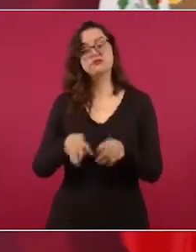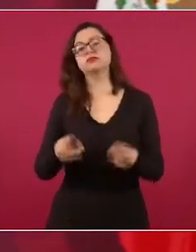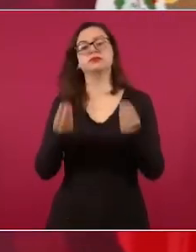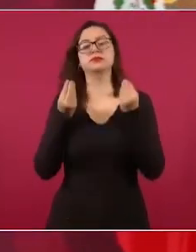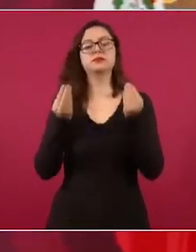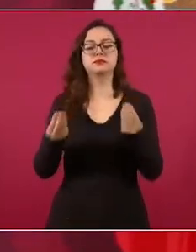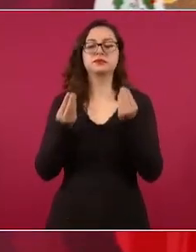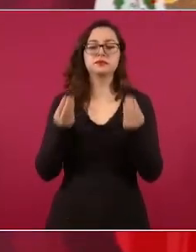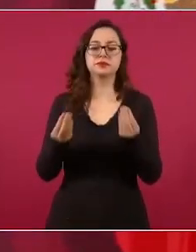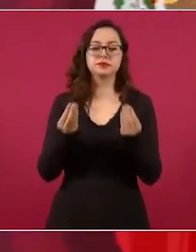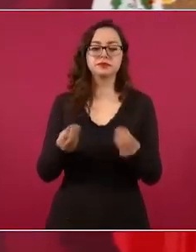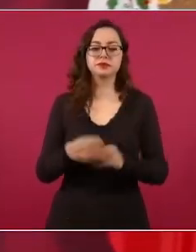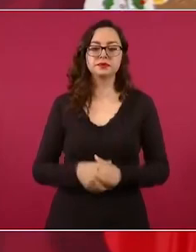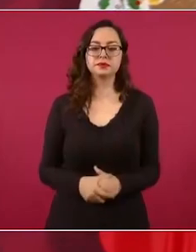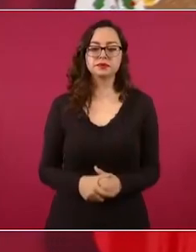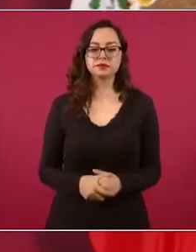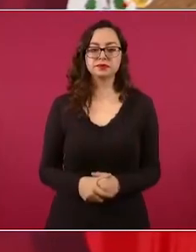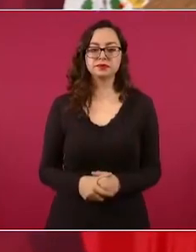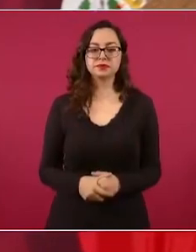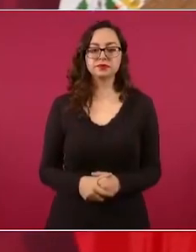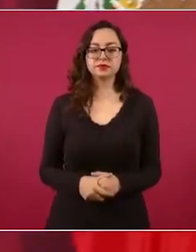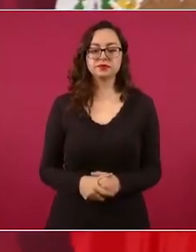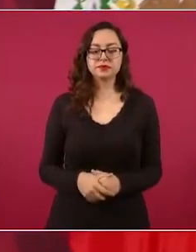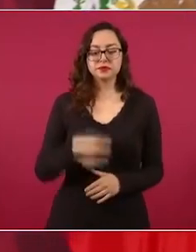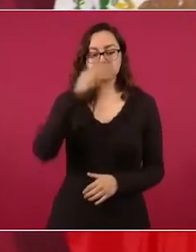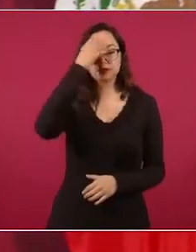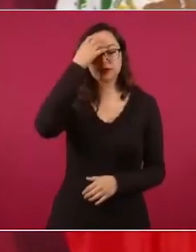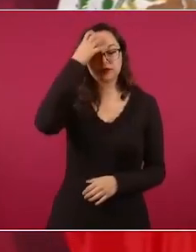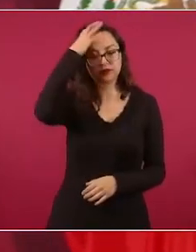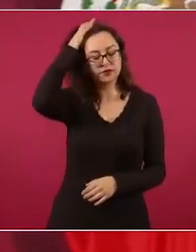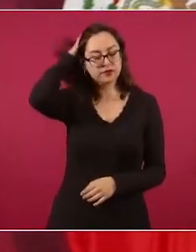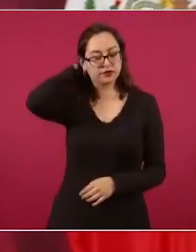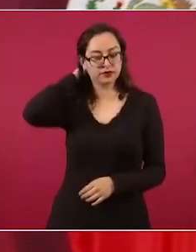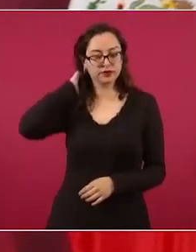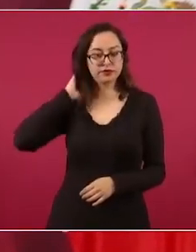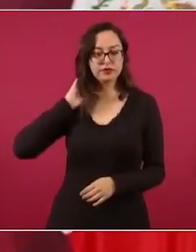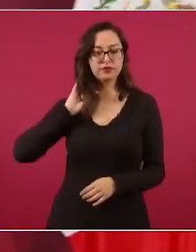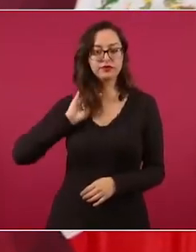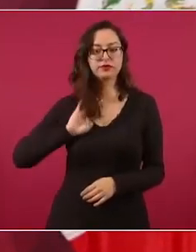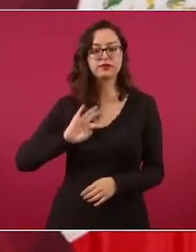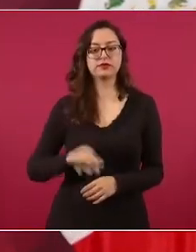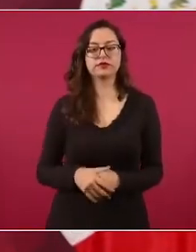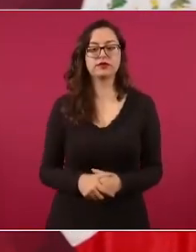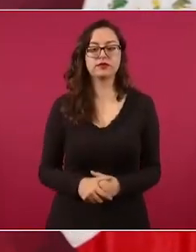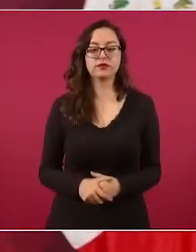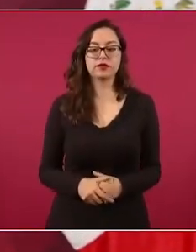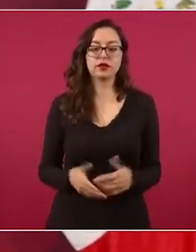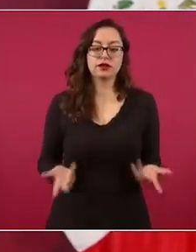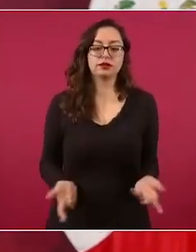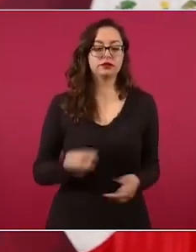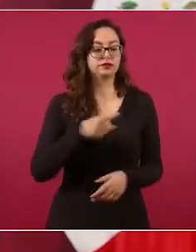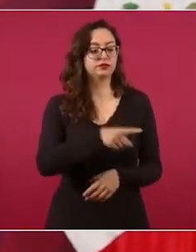algunos, esto que estamos viendo de Sarmiento,